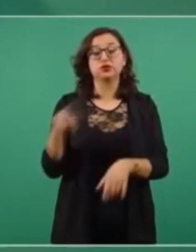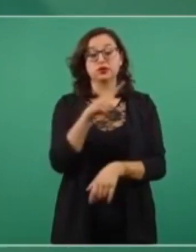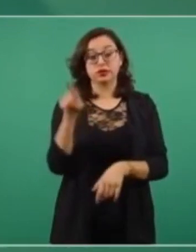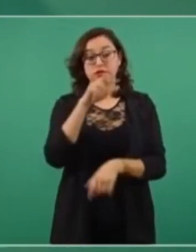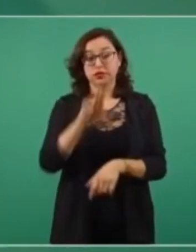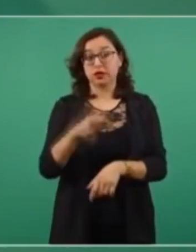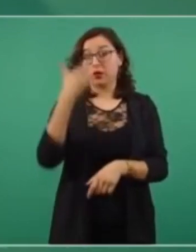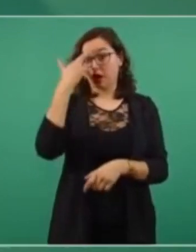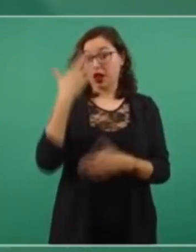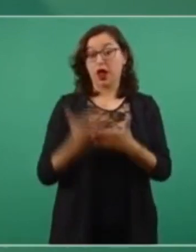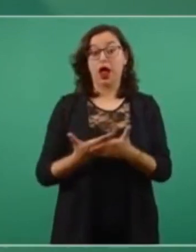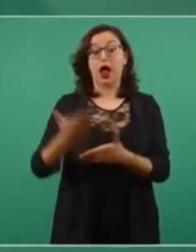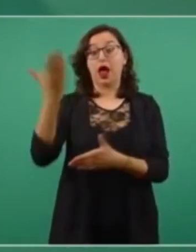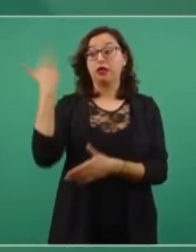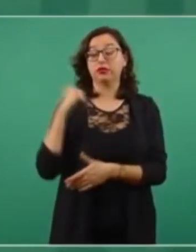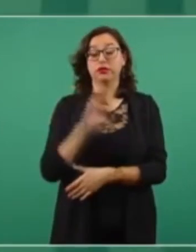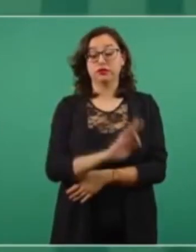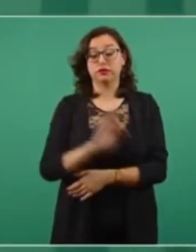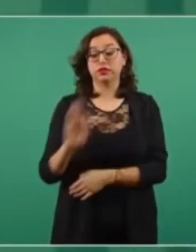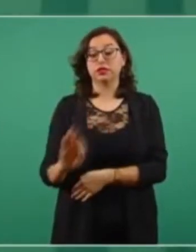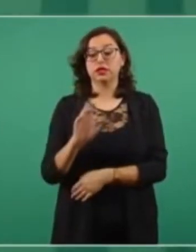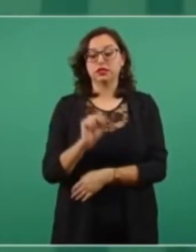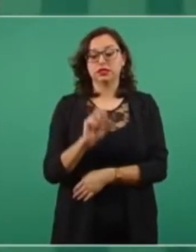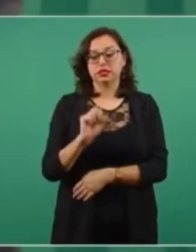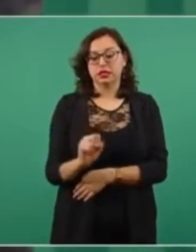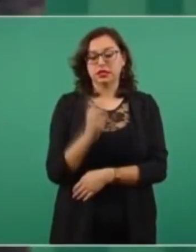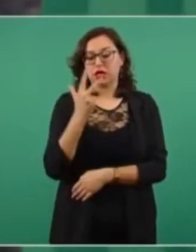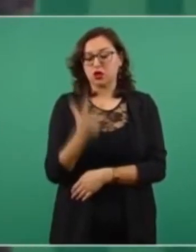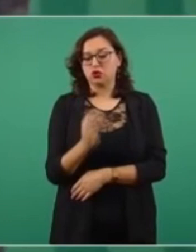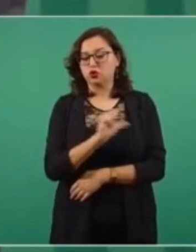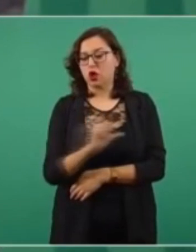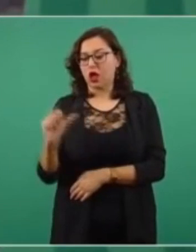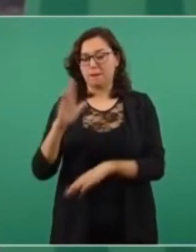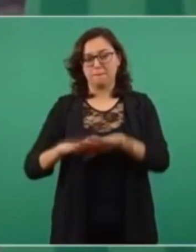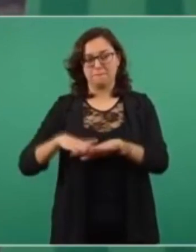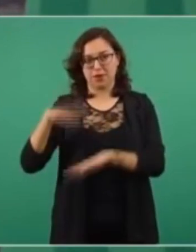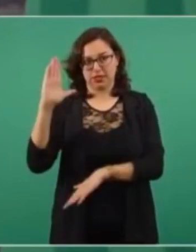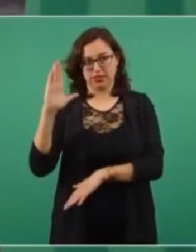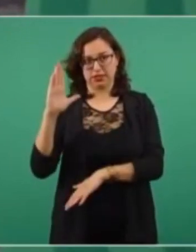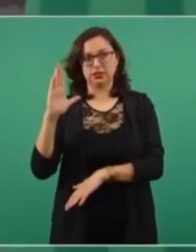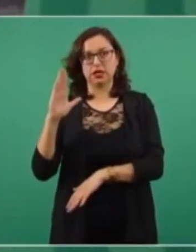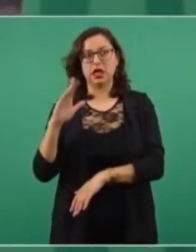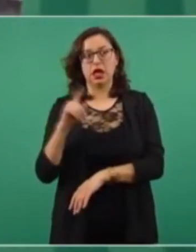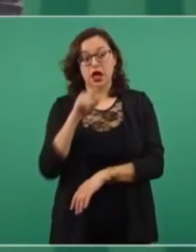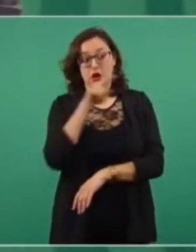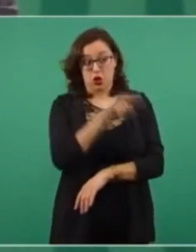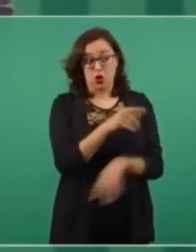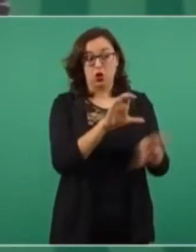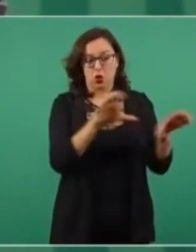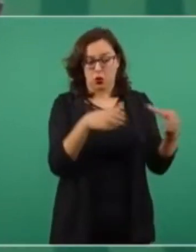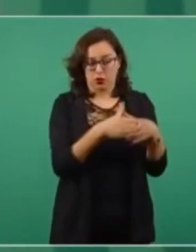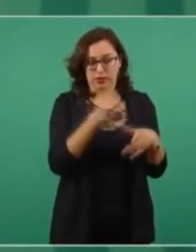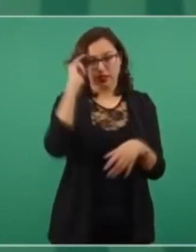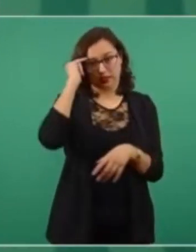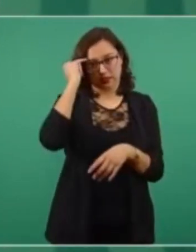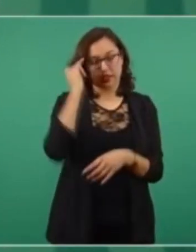hacia adelante y sólo en comunidades indígenas se entregaba a partir de